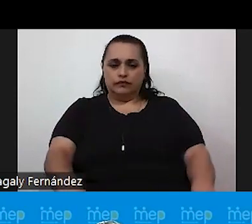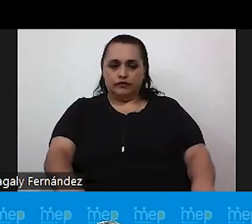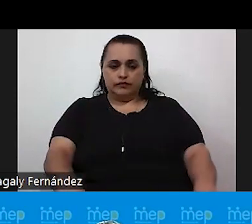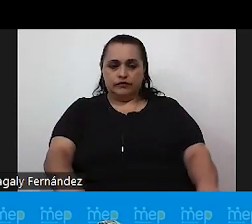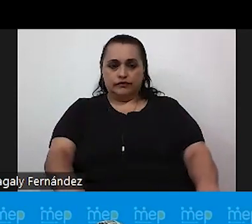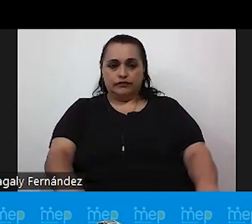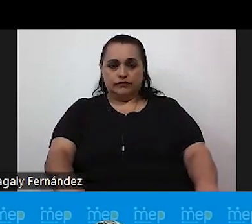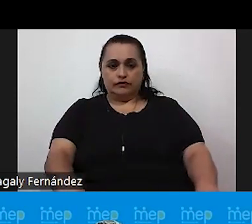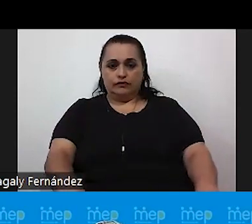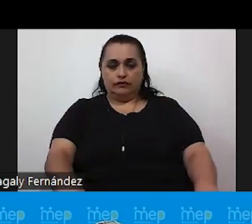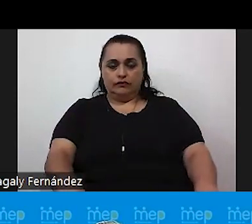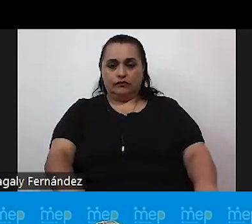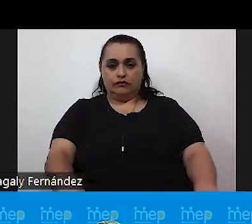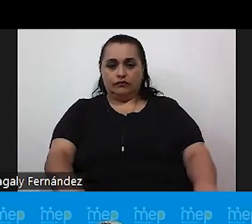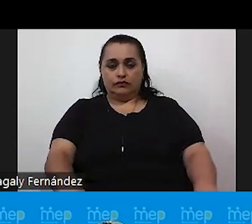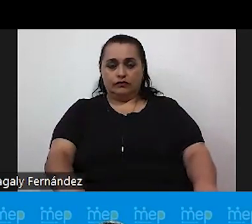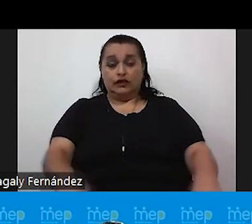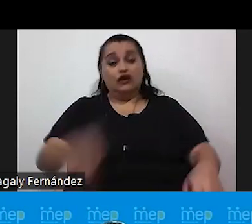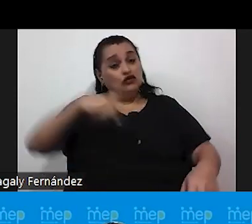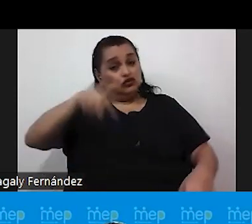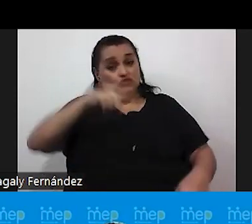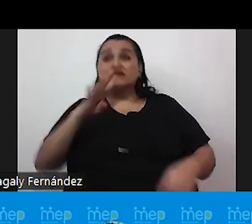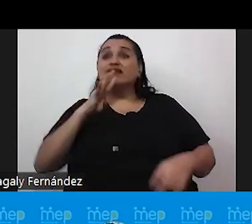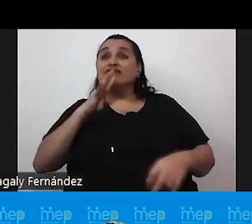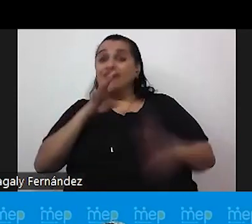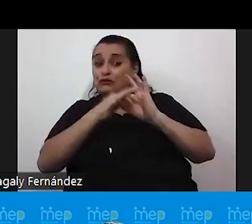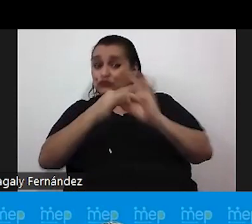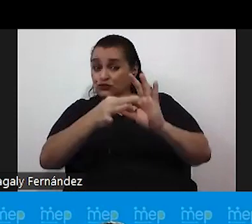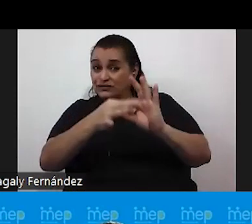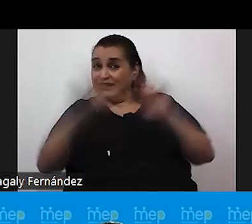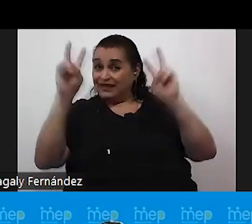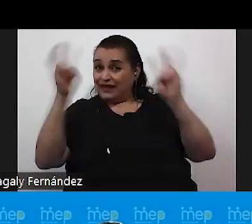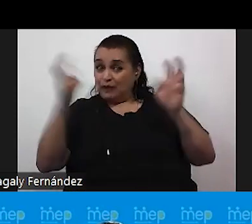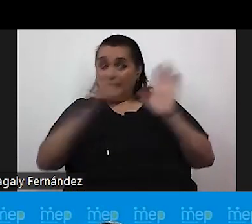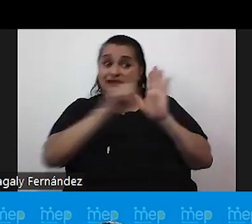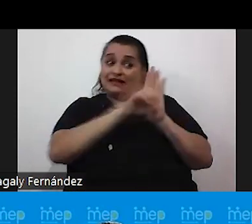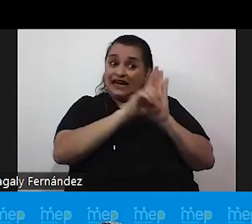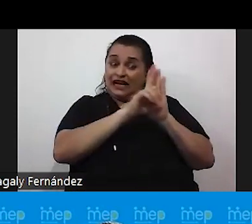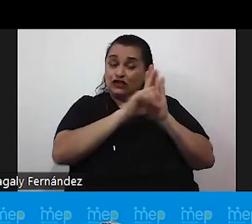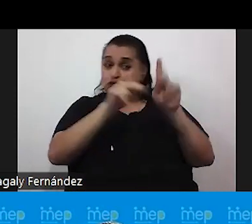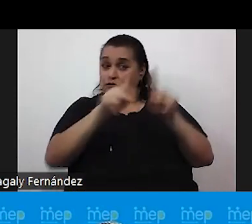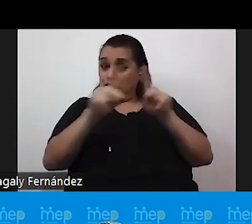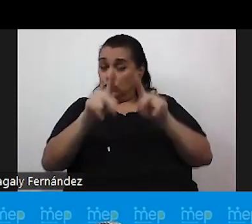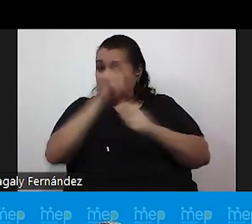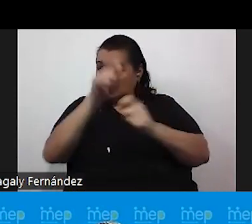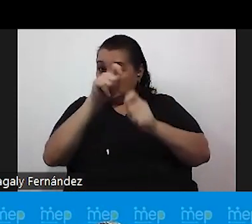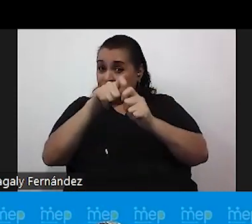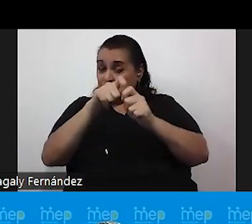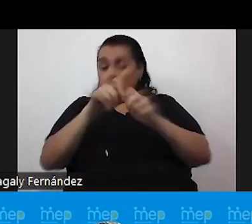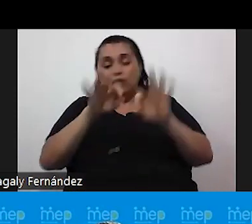Bueno, cuando vamos a hablar de este tema, acerca de los derechos de una población específica, es importante